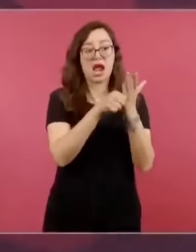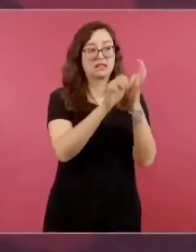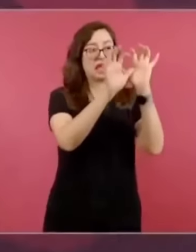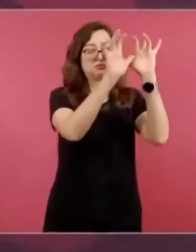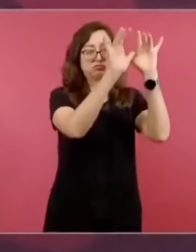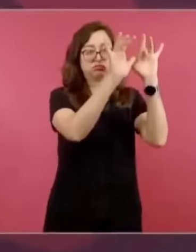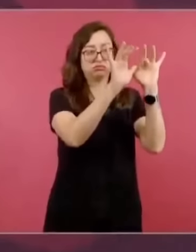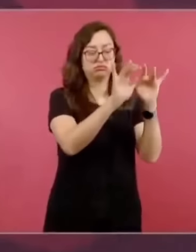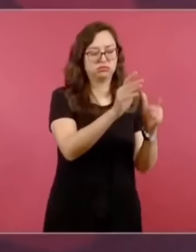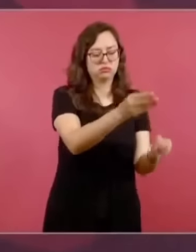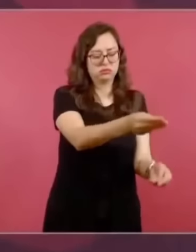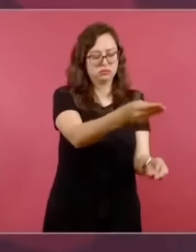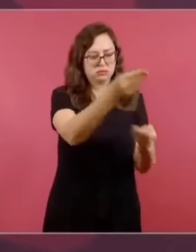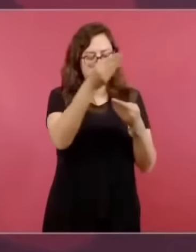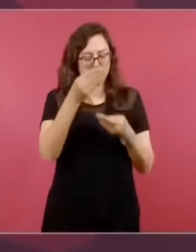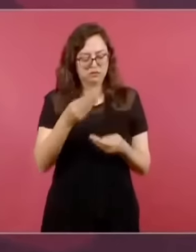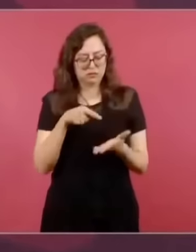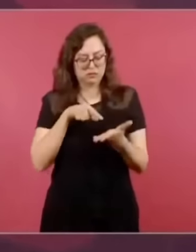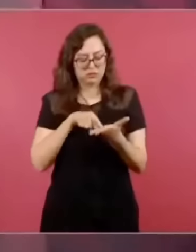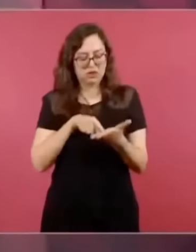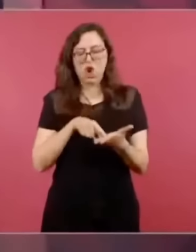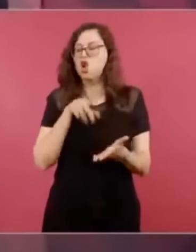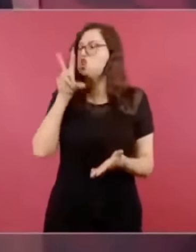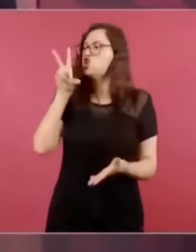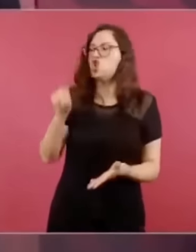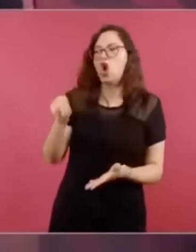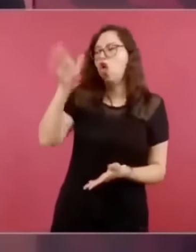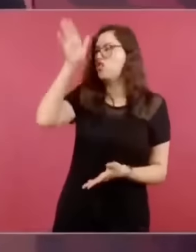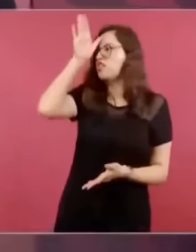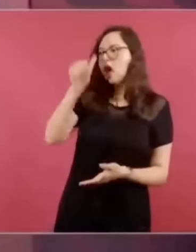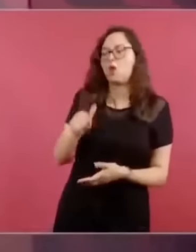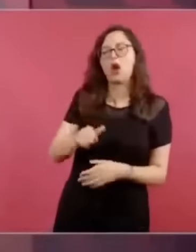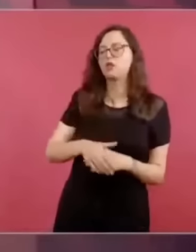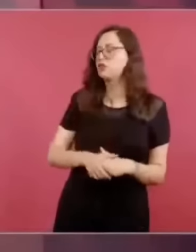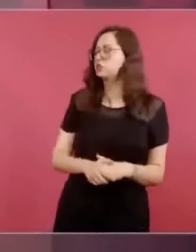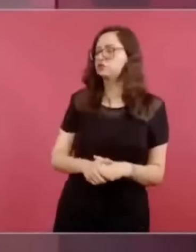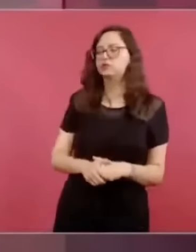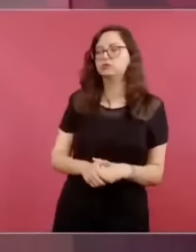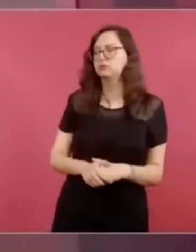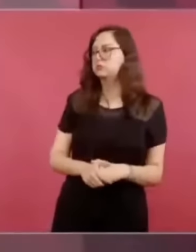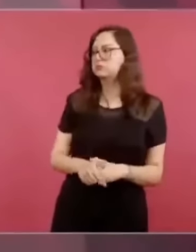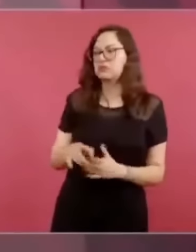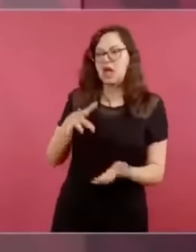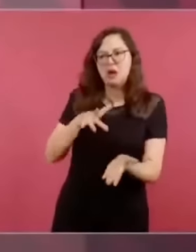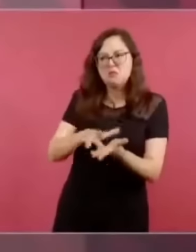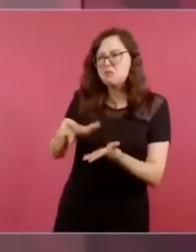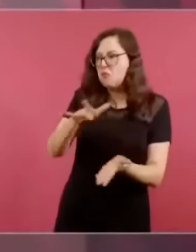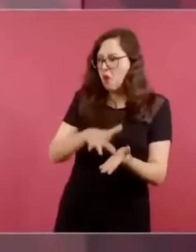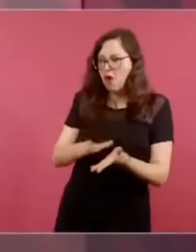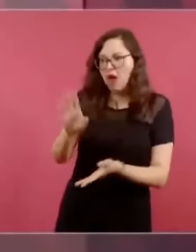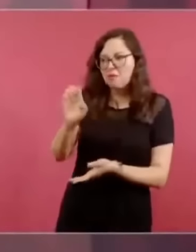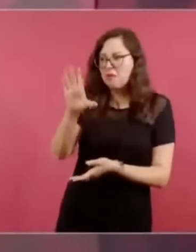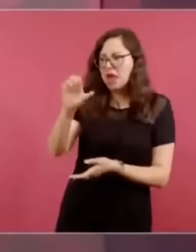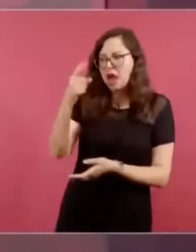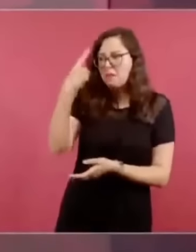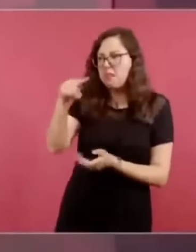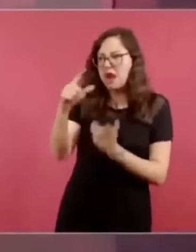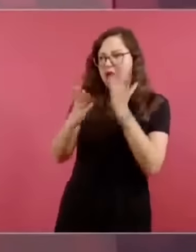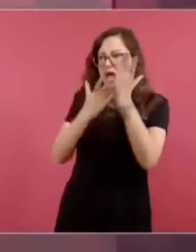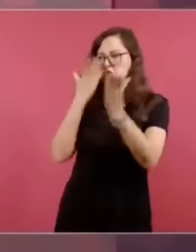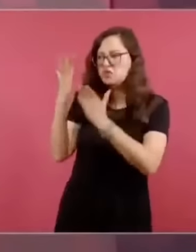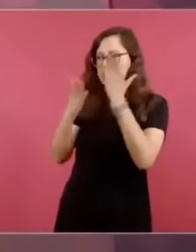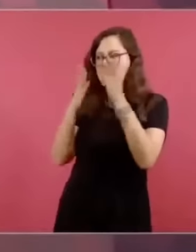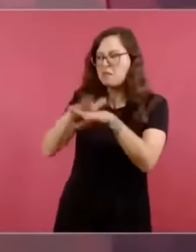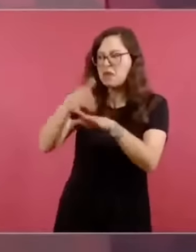porque íbamos a pasar de nueve mil becas a 20 mil.